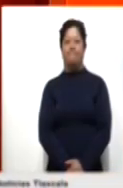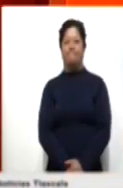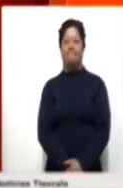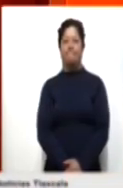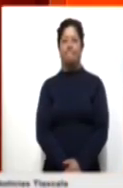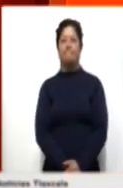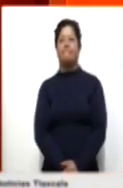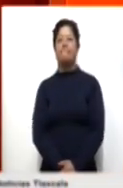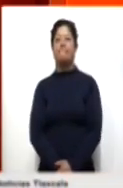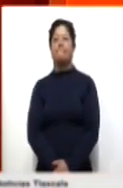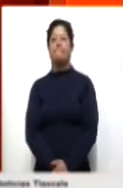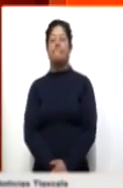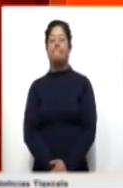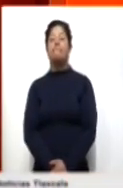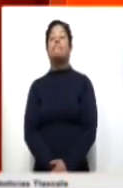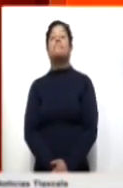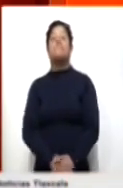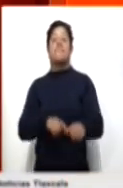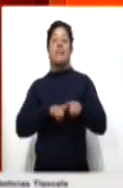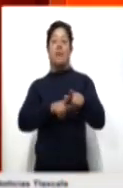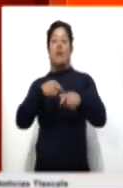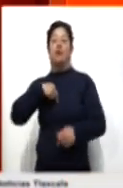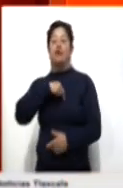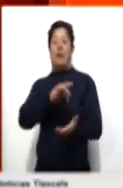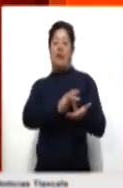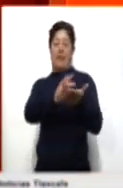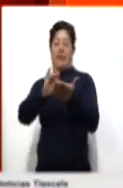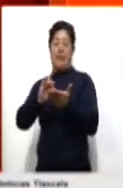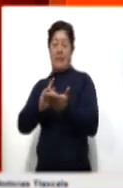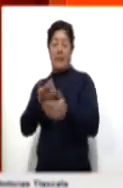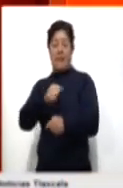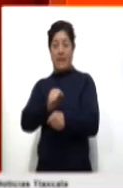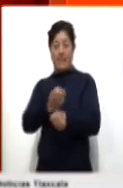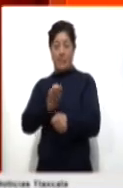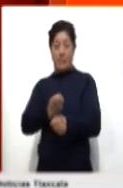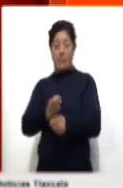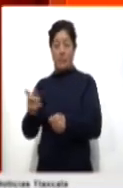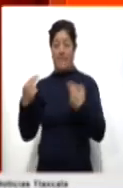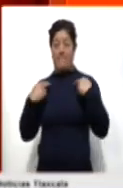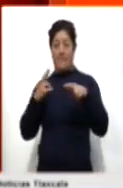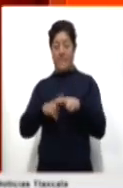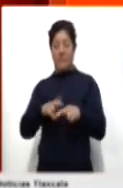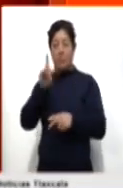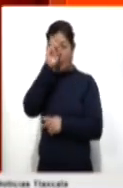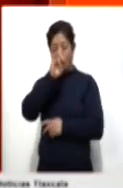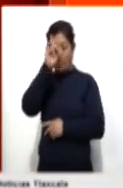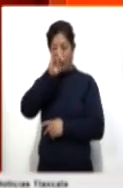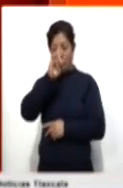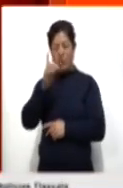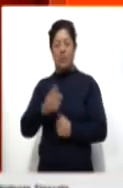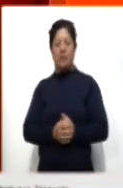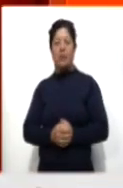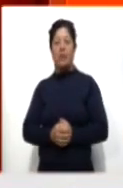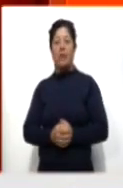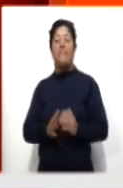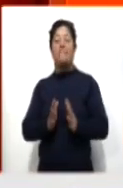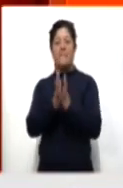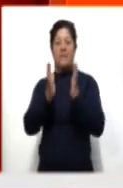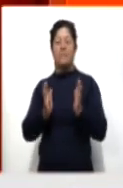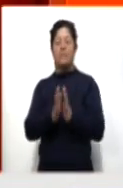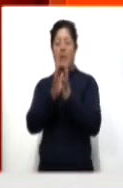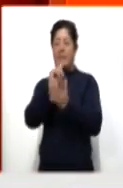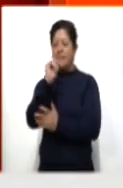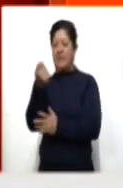Muchísimas gracias por continuar con nosotros. Esta semana, docentes de la entidad participarán en un consejo técnico escolar previo al